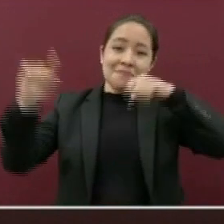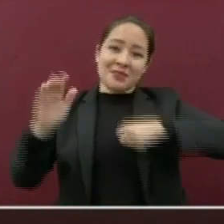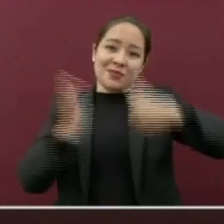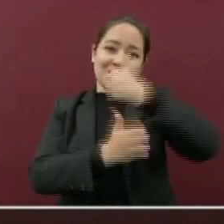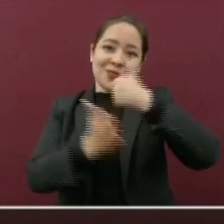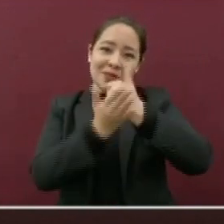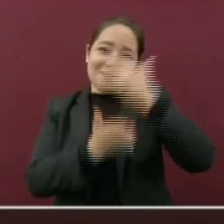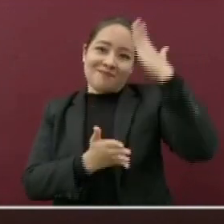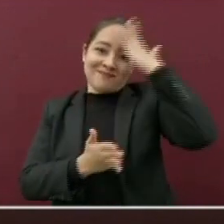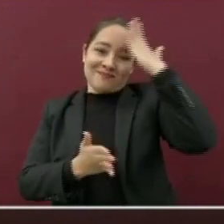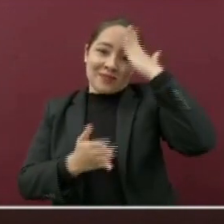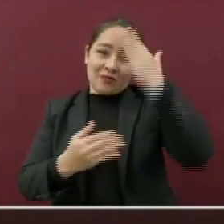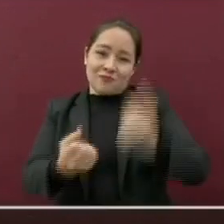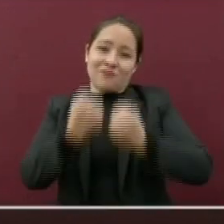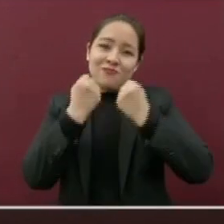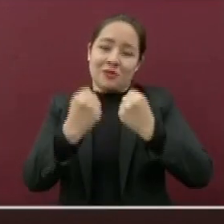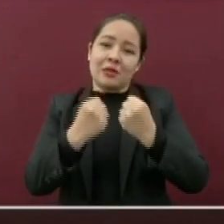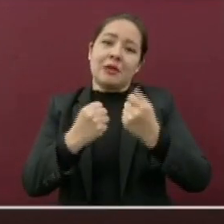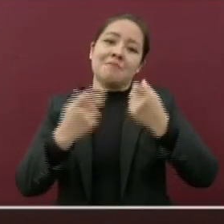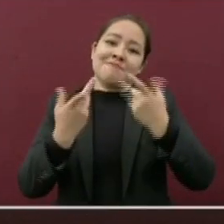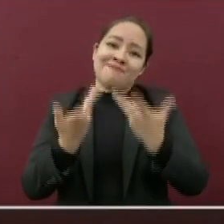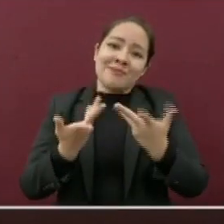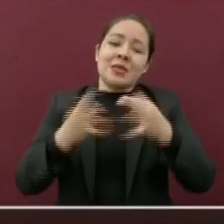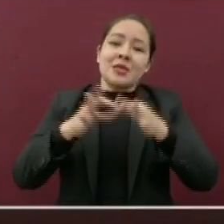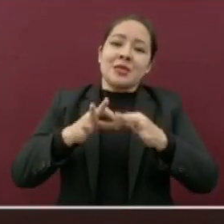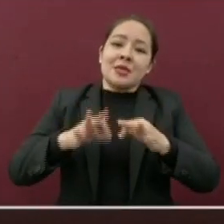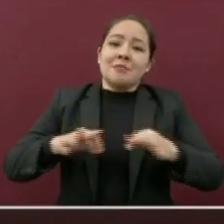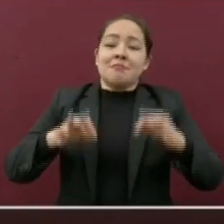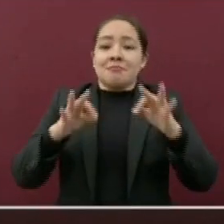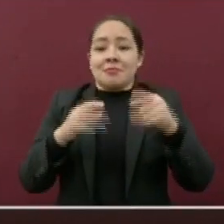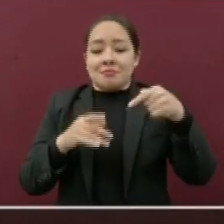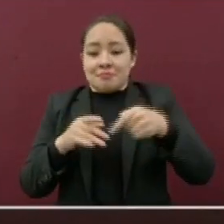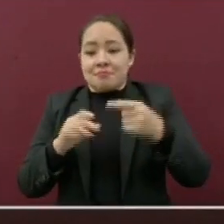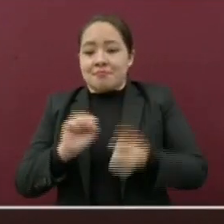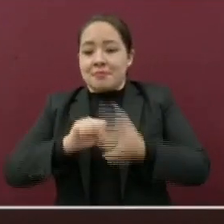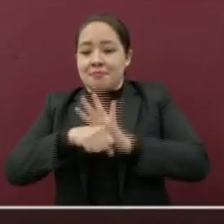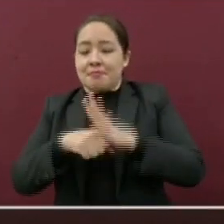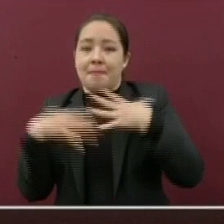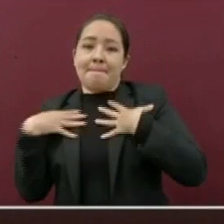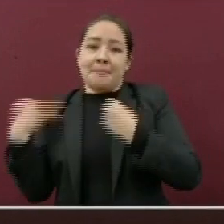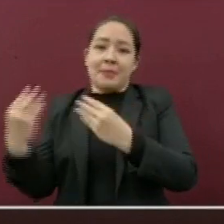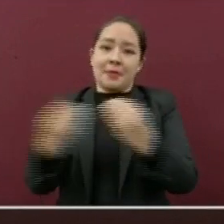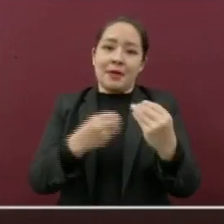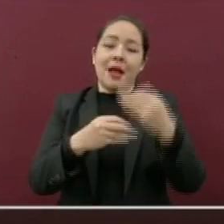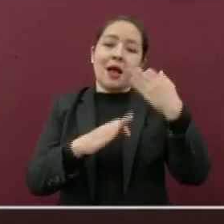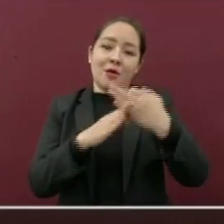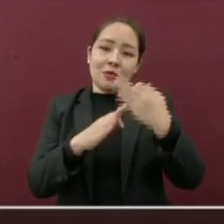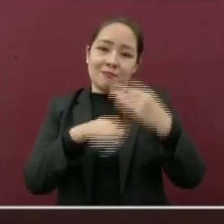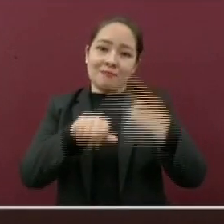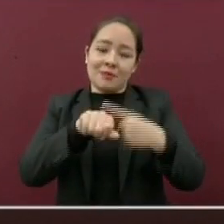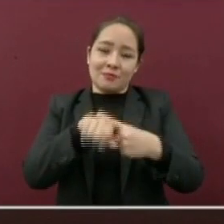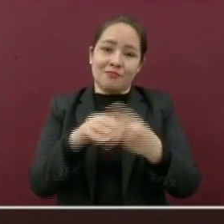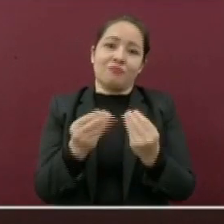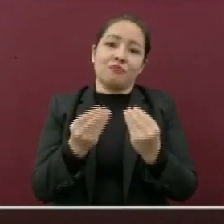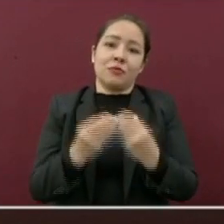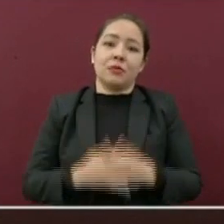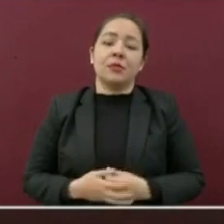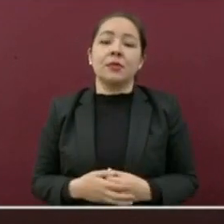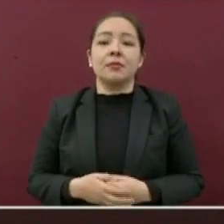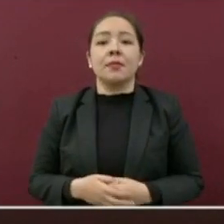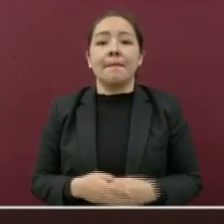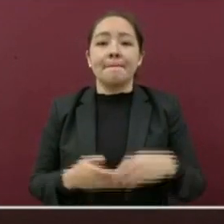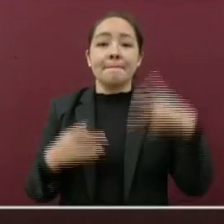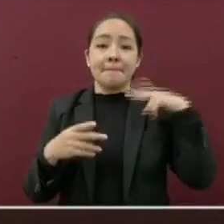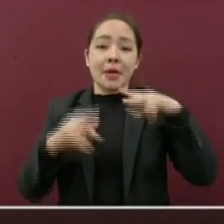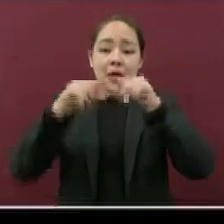también están presentando casos que pueden infectar a otras personas, ya que tienen su enfermedad activa. En el centro,